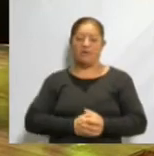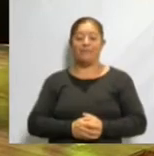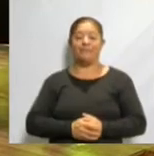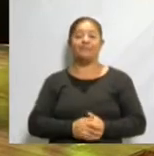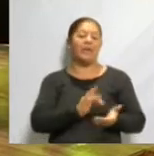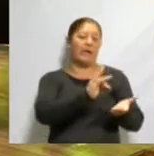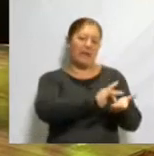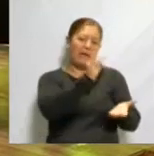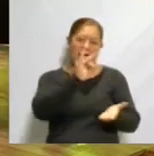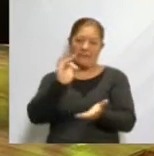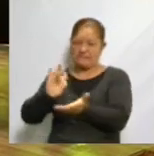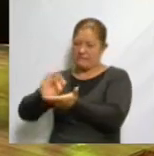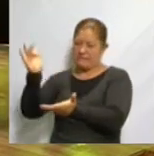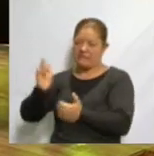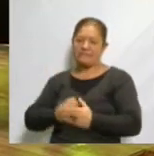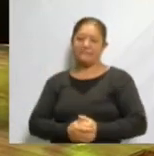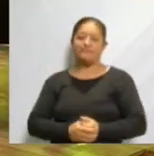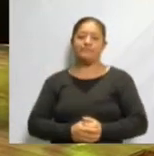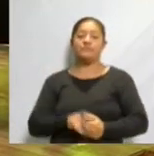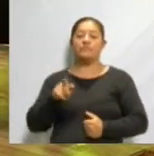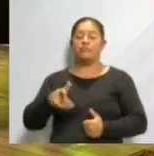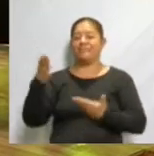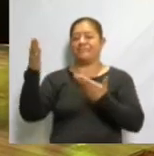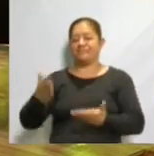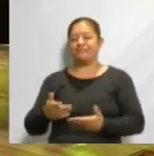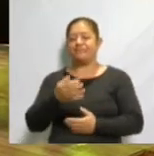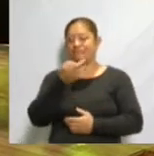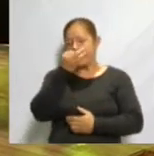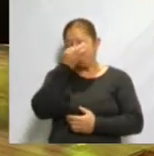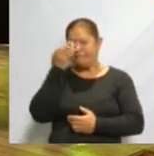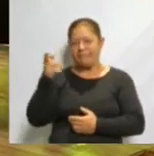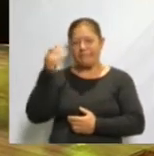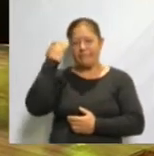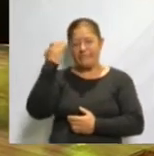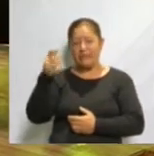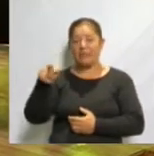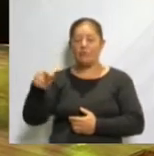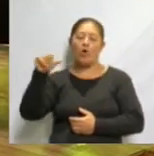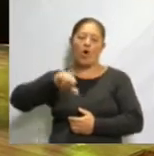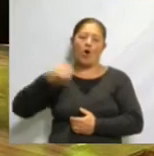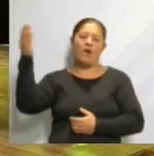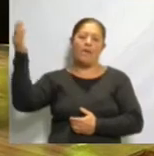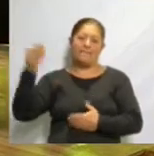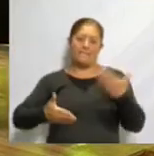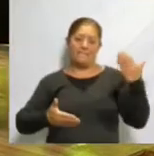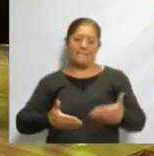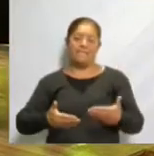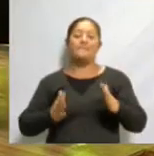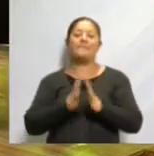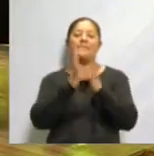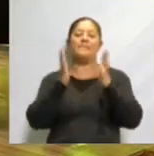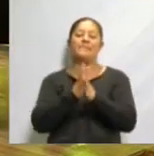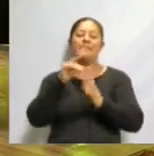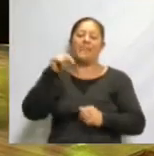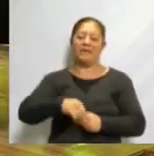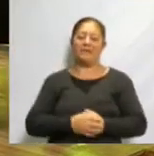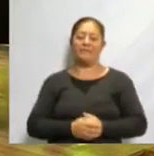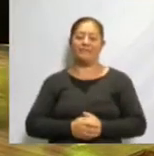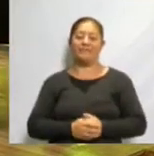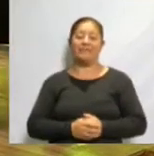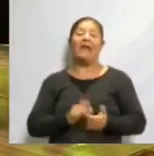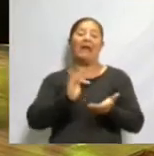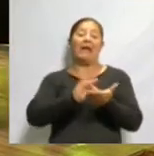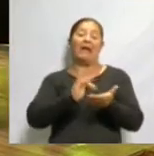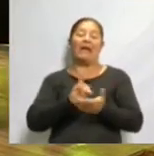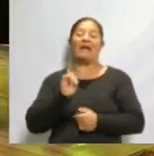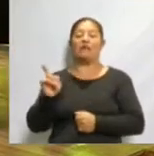brindarnos un poquito de su tiempo y estar el día de hoy para participar en nuestra Mesa Redonda. Agradecemos su